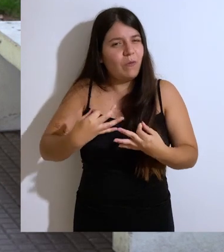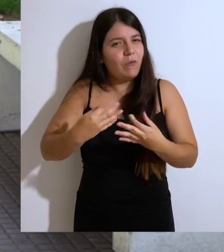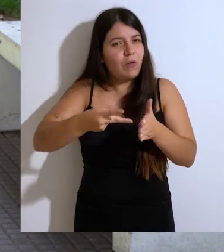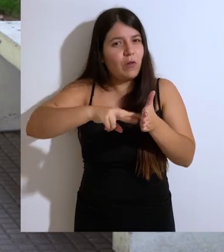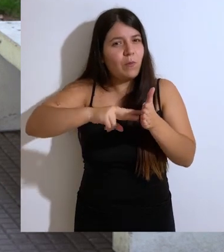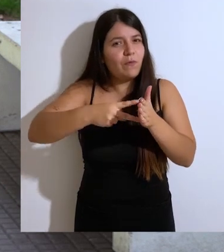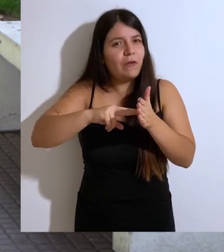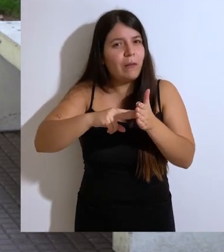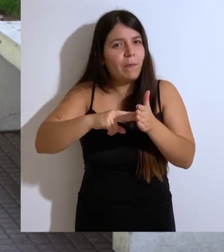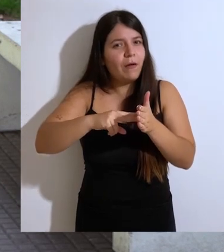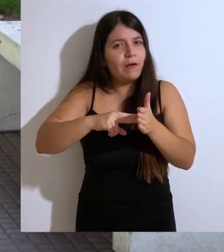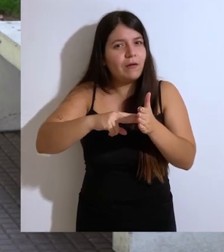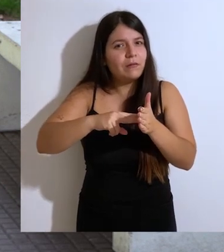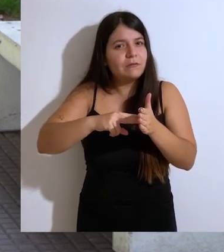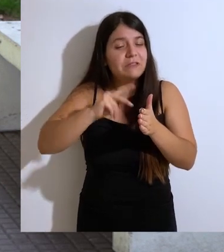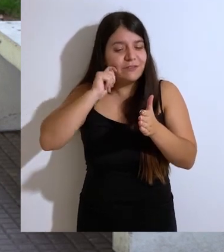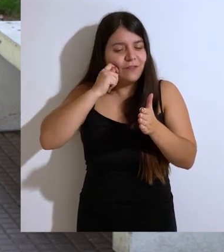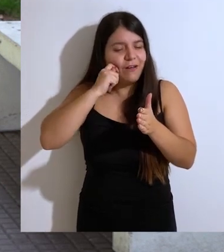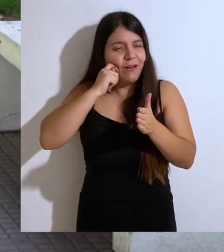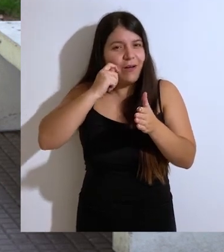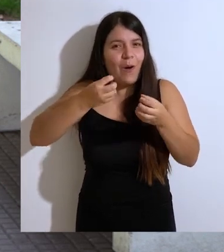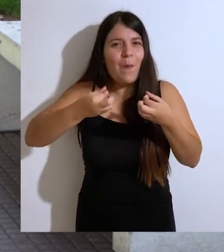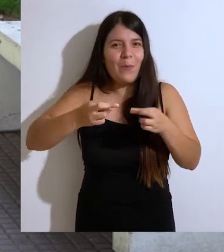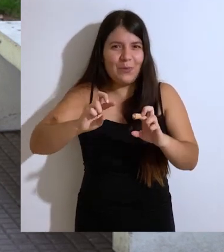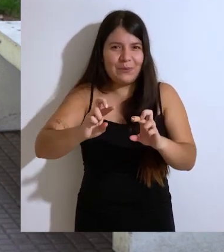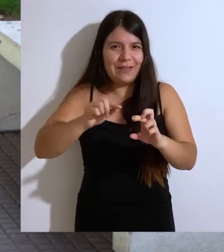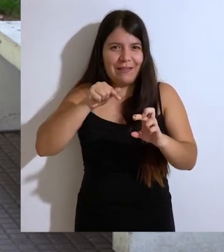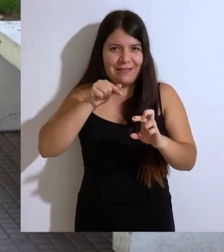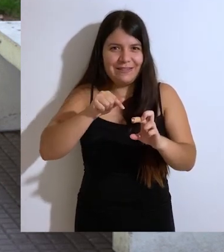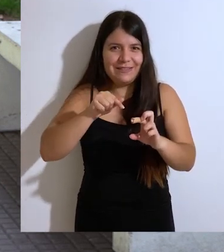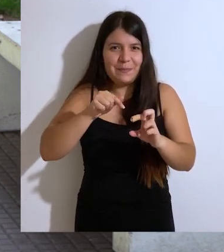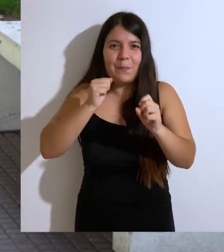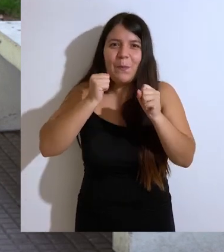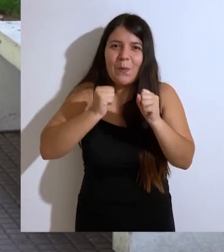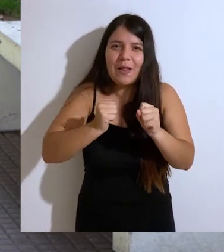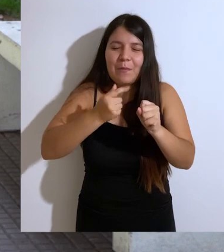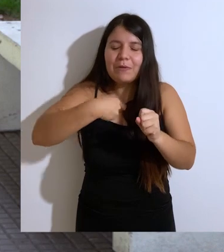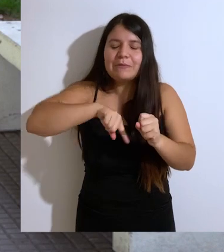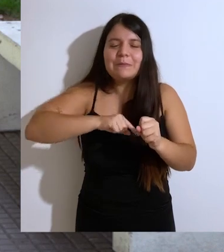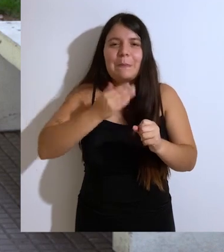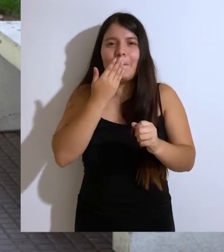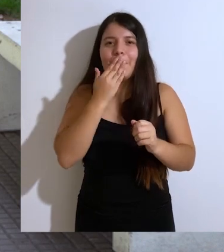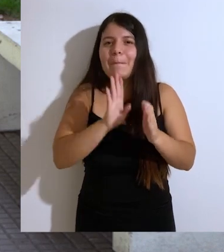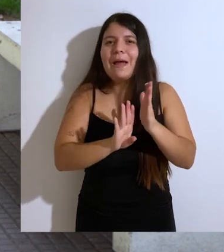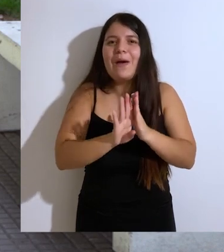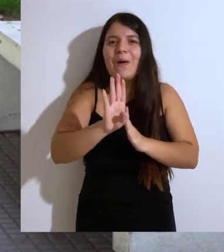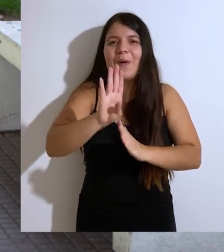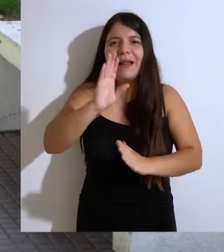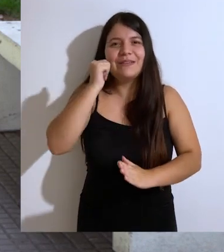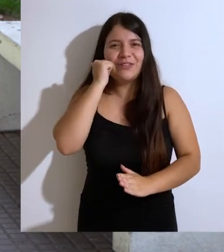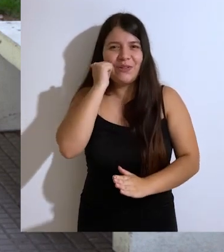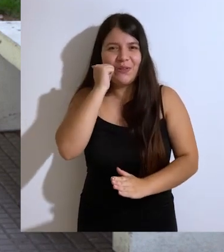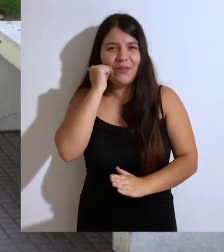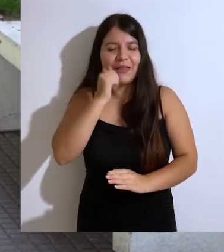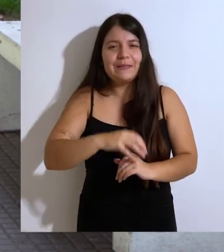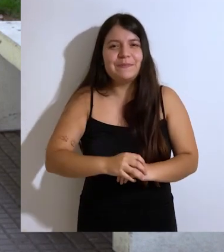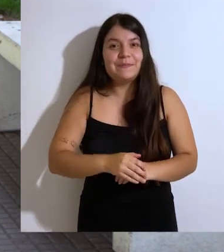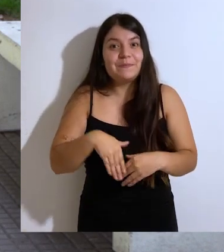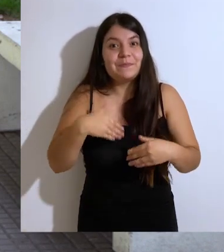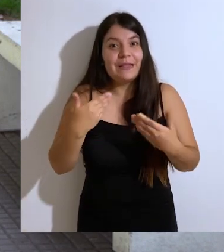convencido de que los problemas son oportunidades para que seamos mejores cada día.